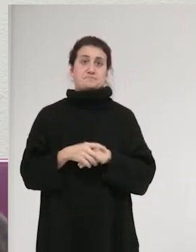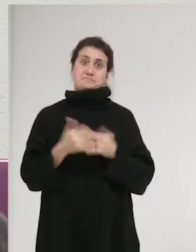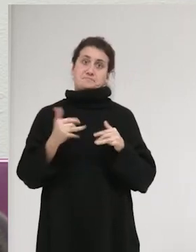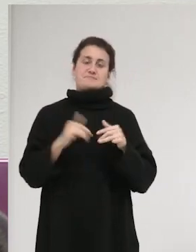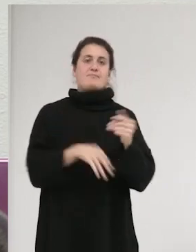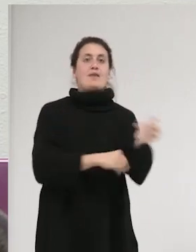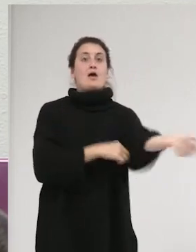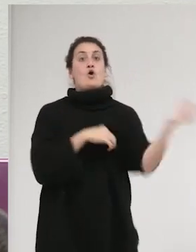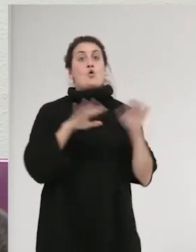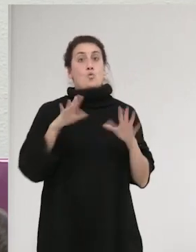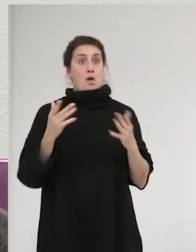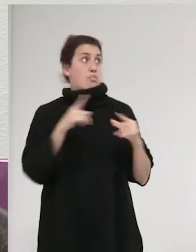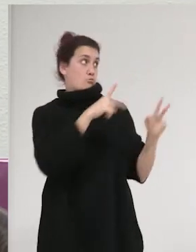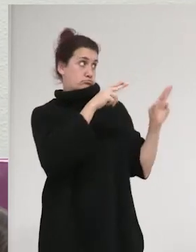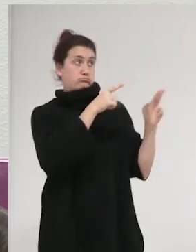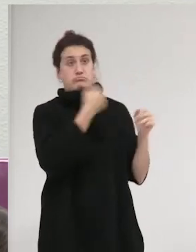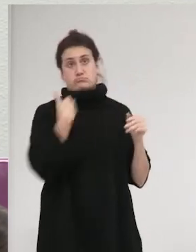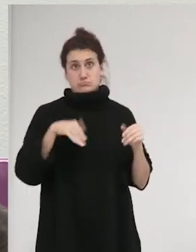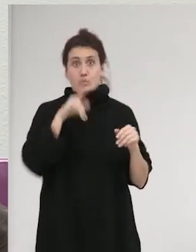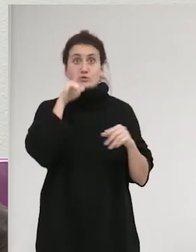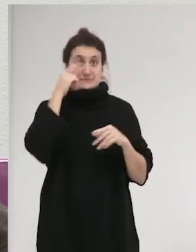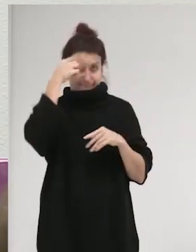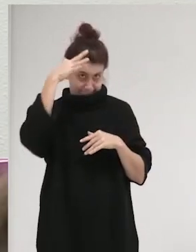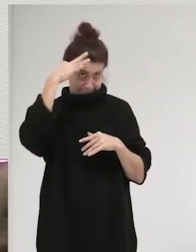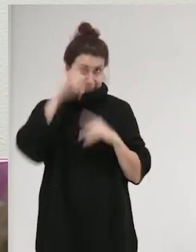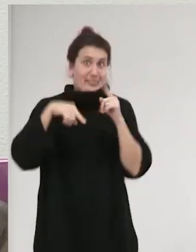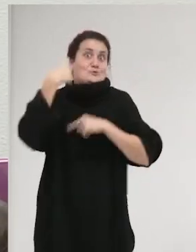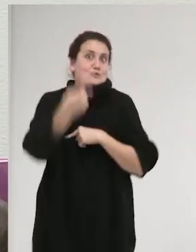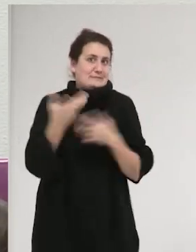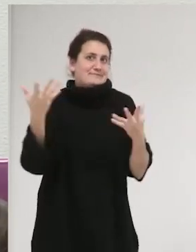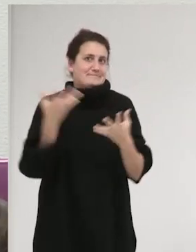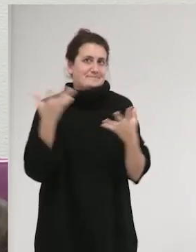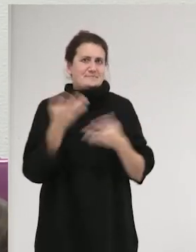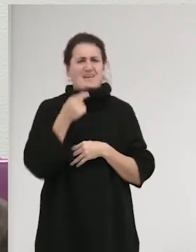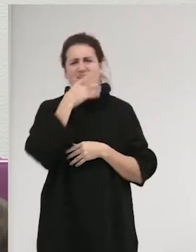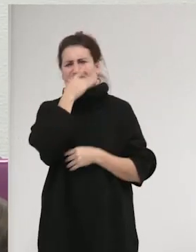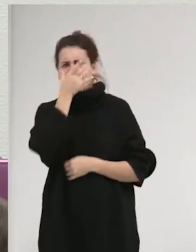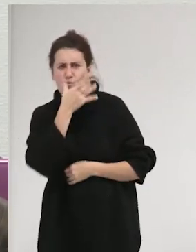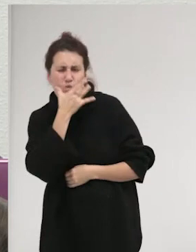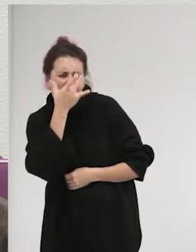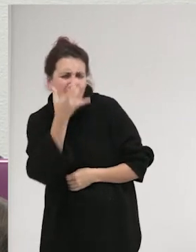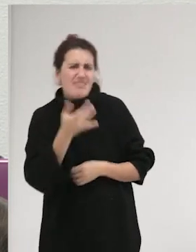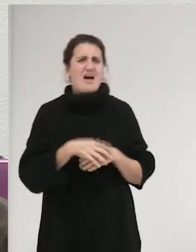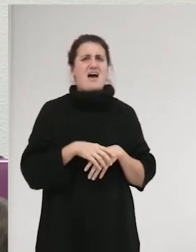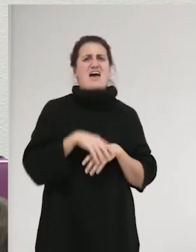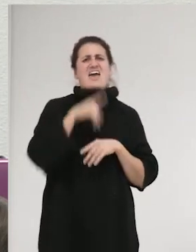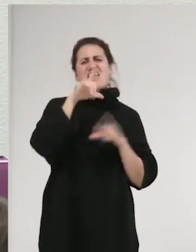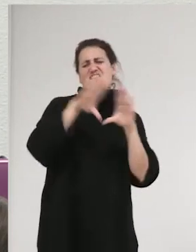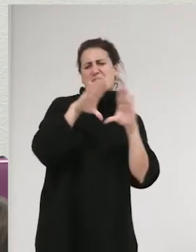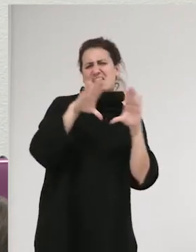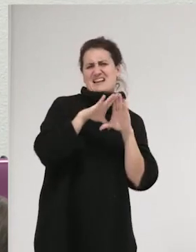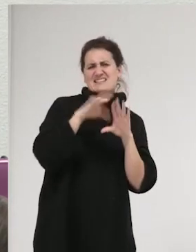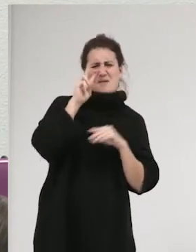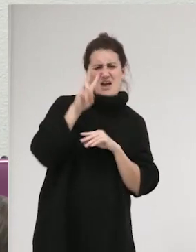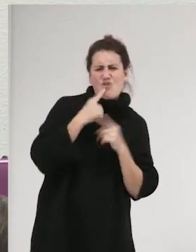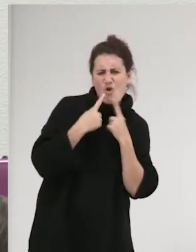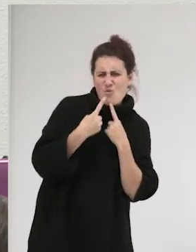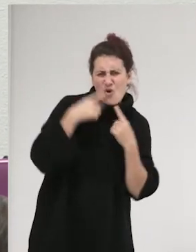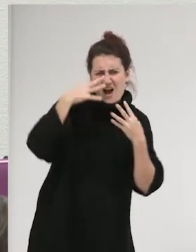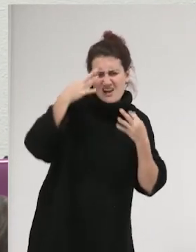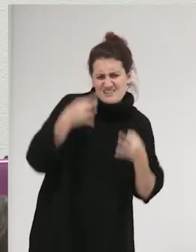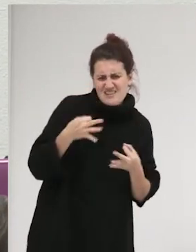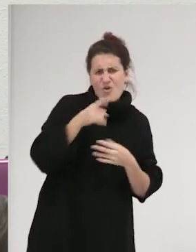pasó esto, pues obviamente os podéis imaginar lo que pasó, ¿no? El que vergüenza, ella tan feminista y mira qué novio tiene,